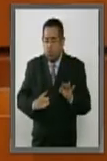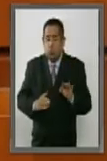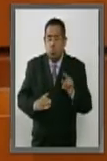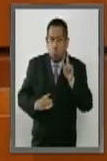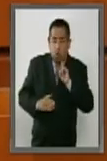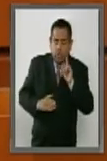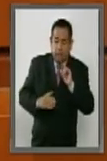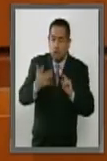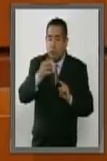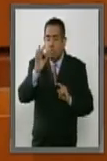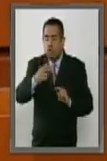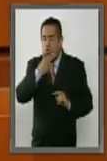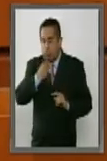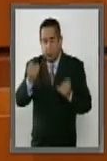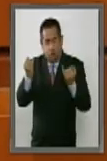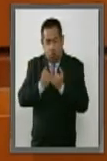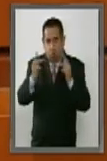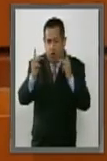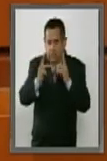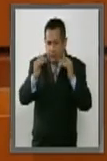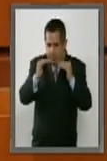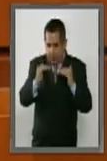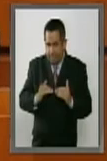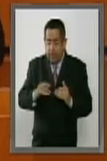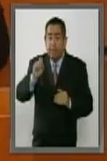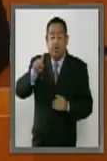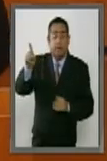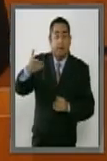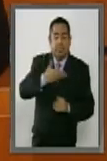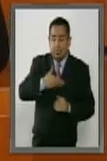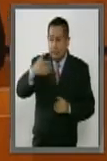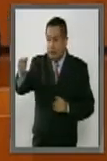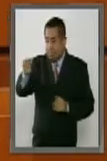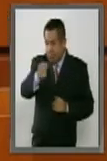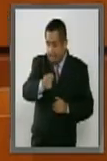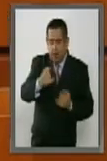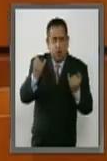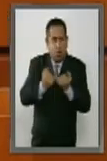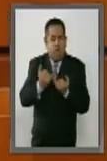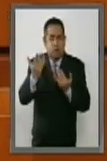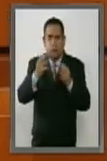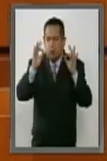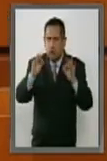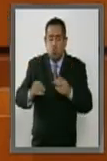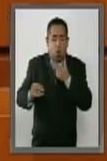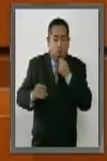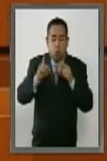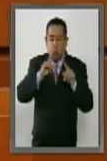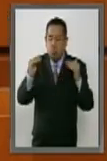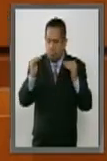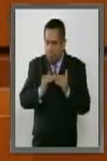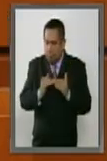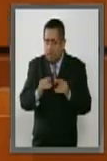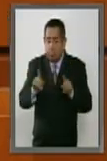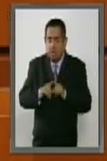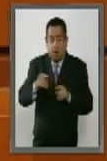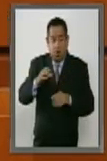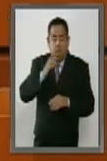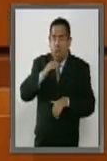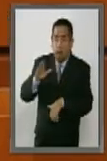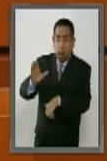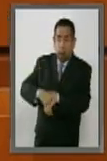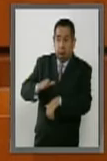y hombres. Y también del Ejecutivo federal y local hacerle un llamado desde el Congreso